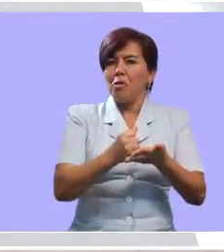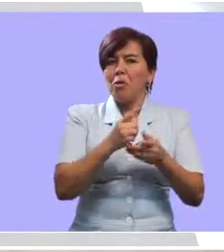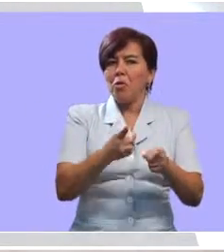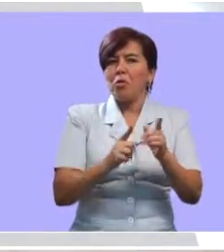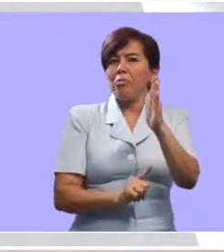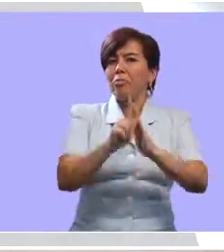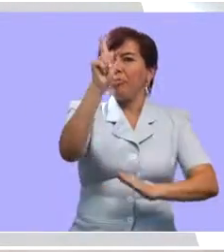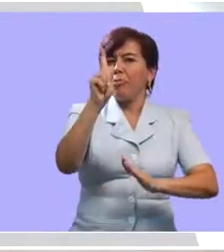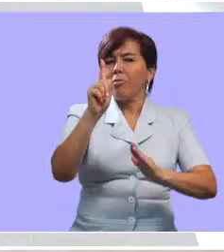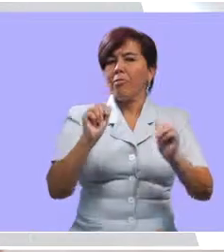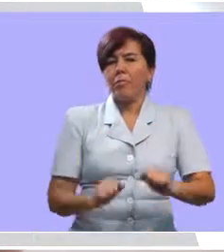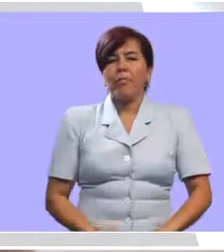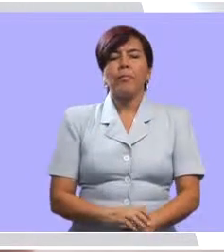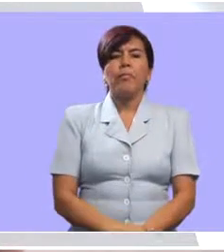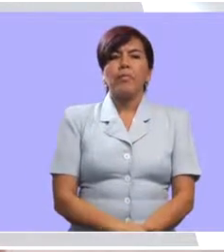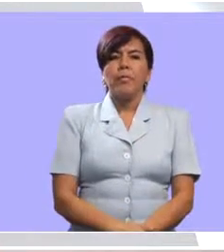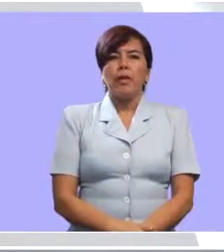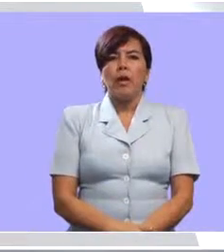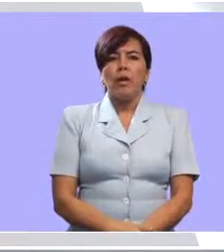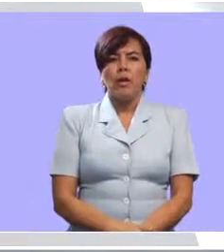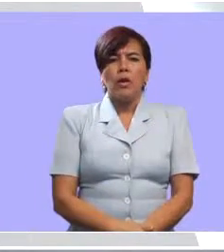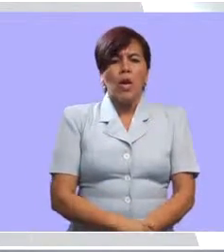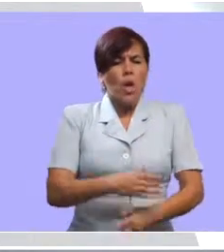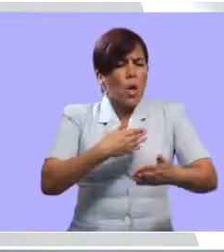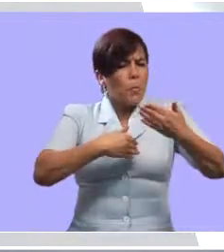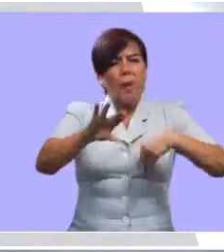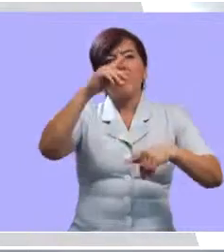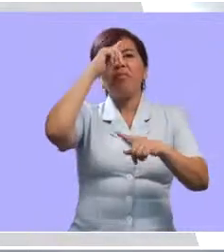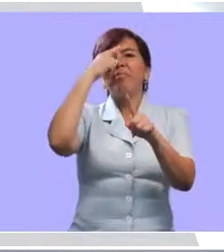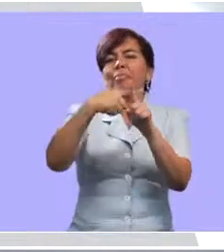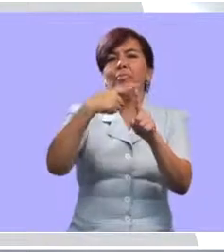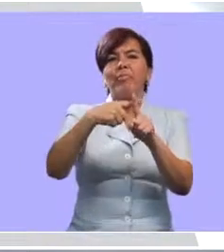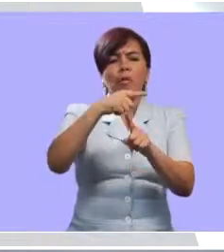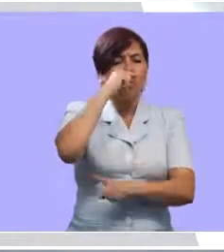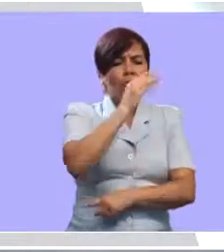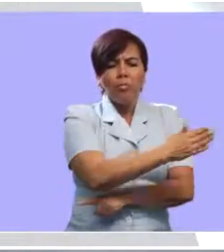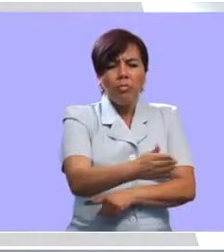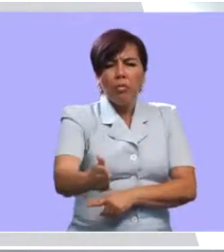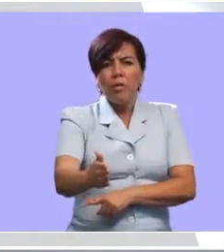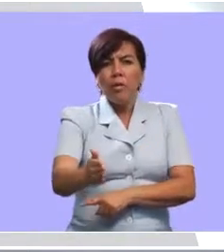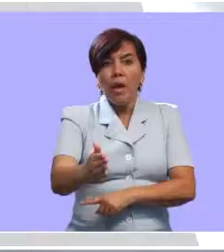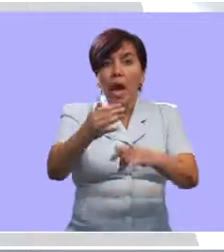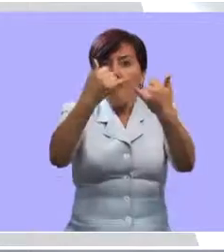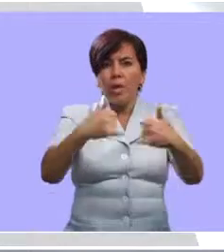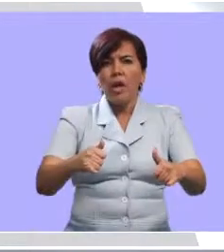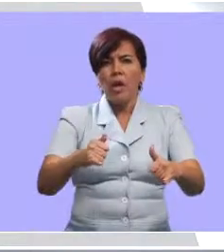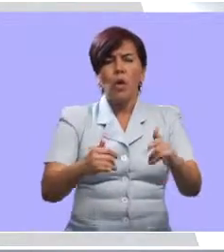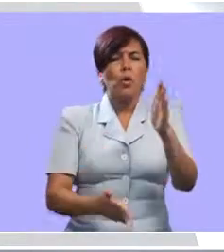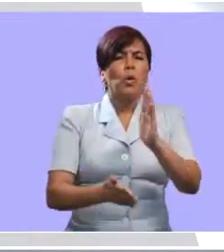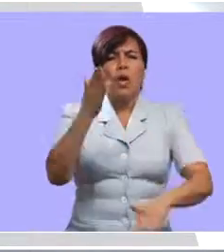posibilitar salir adelante más fácilmente. Lo más positivo de este proyecto es que los niños al final salen